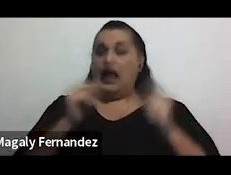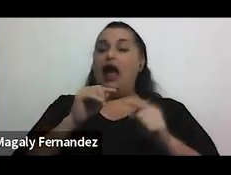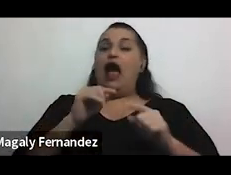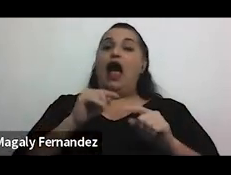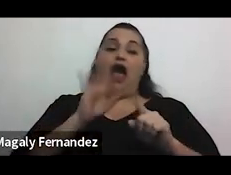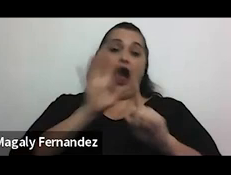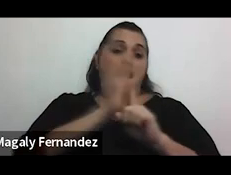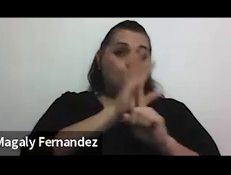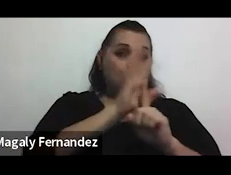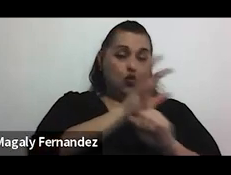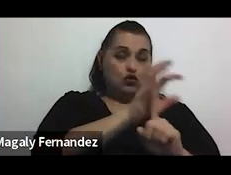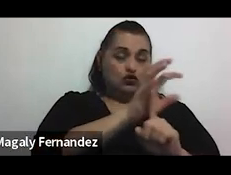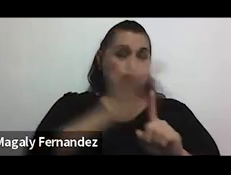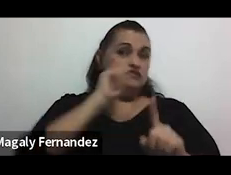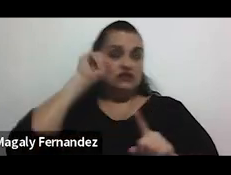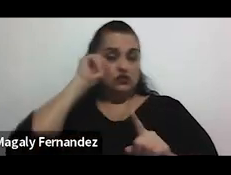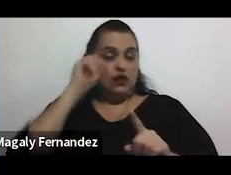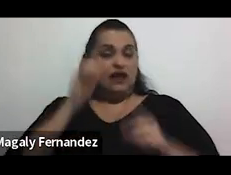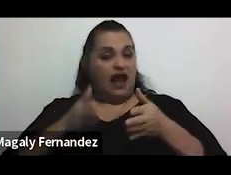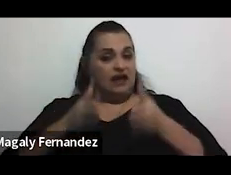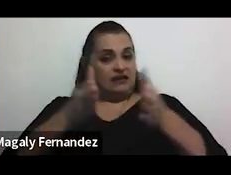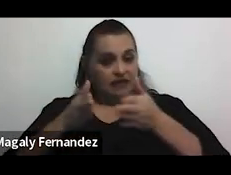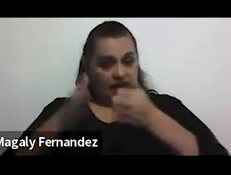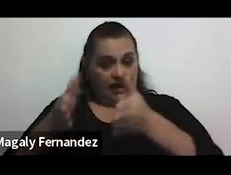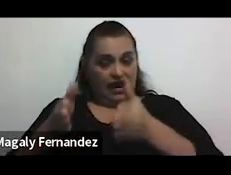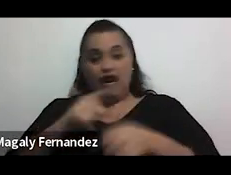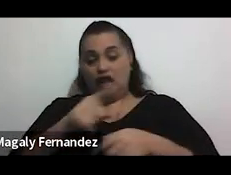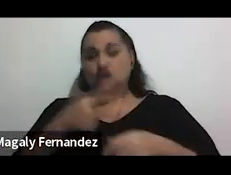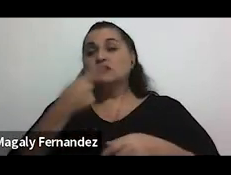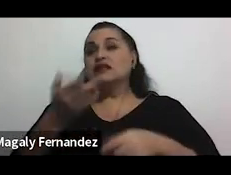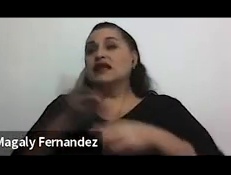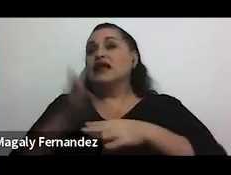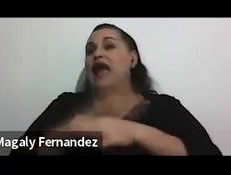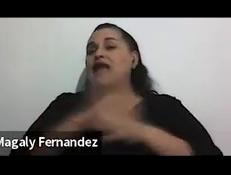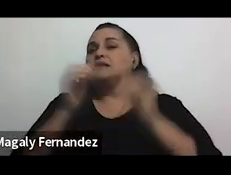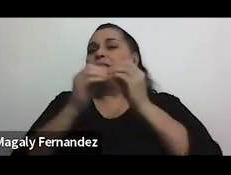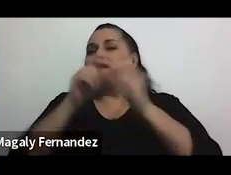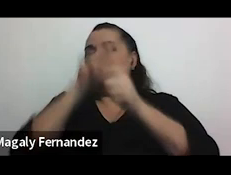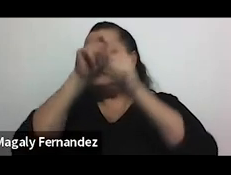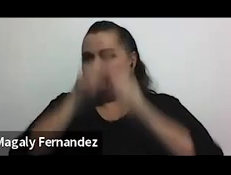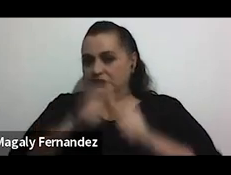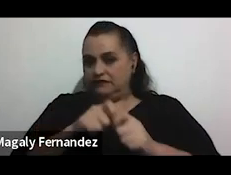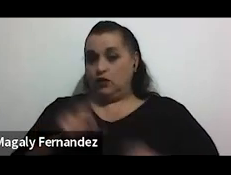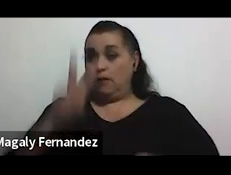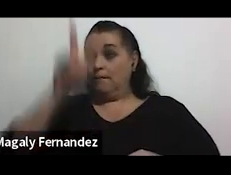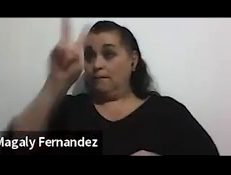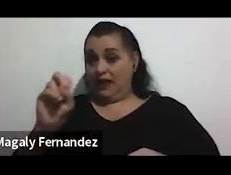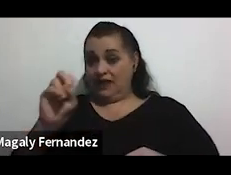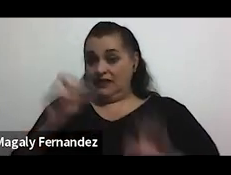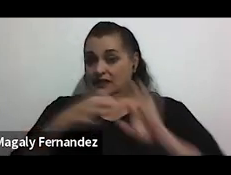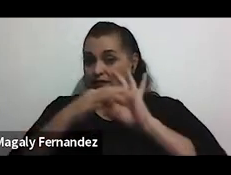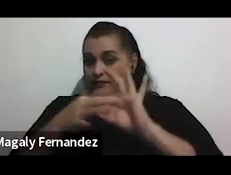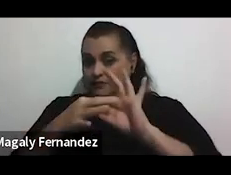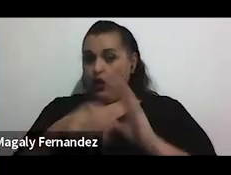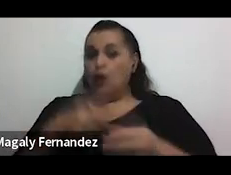callejero ya como más en general estos casos indicados anteriormente eran como más específicos y 20 referentes a